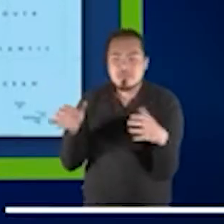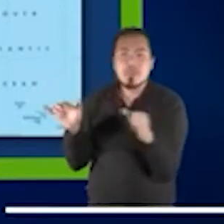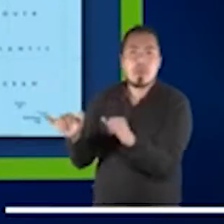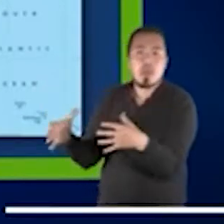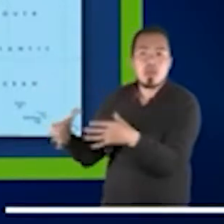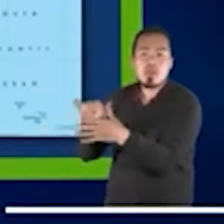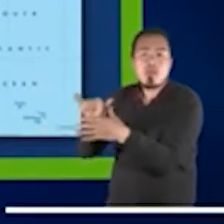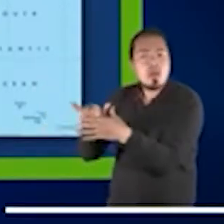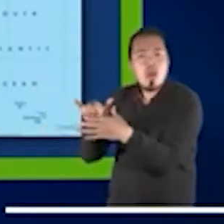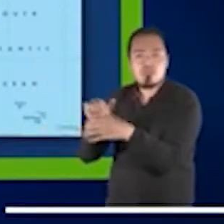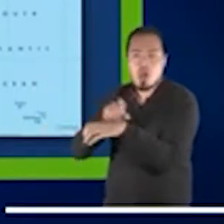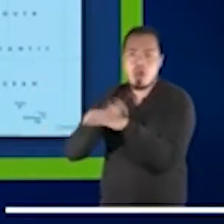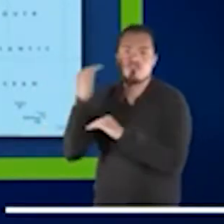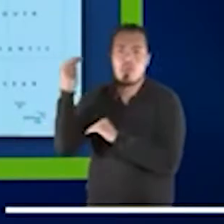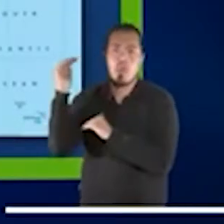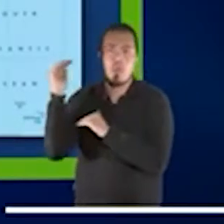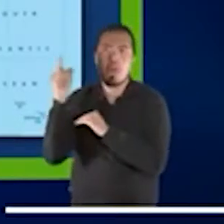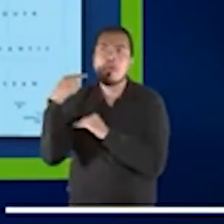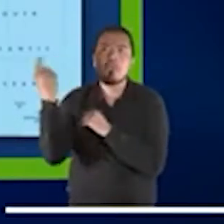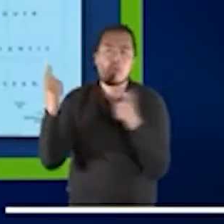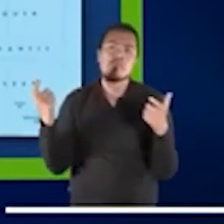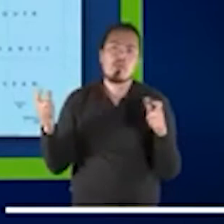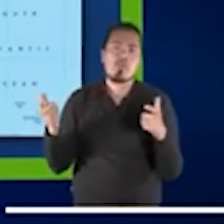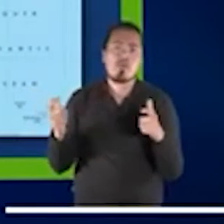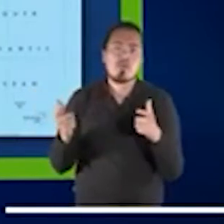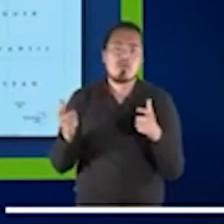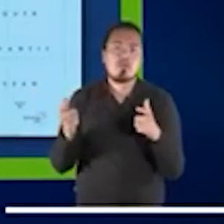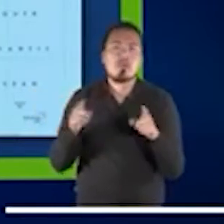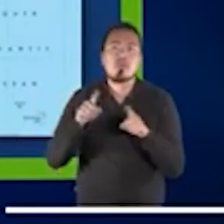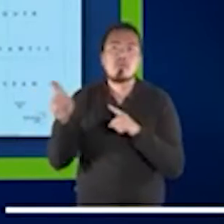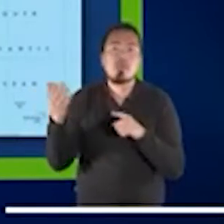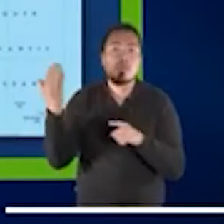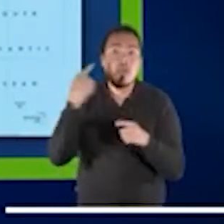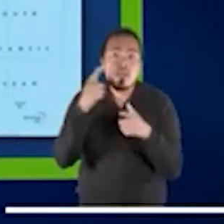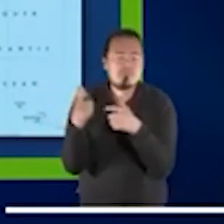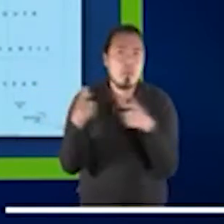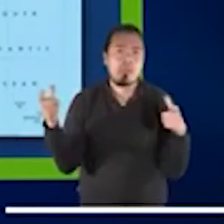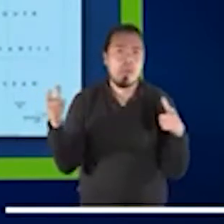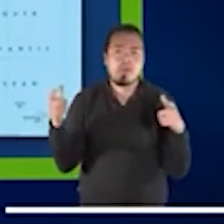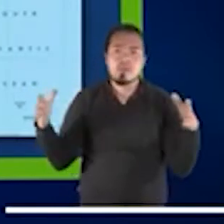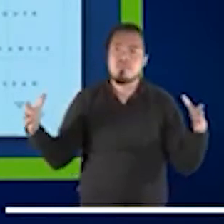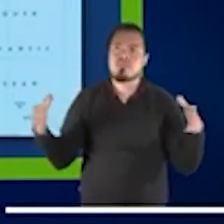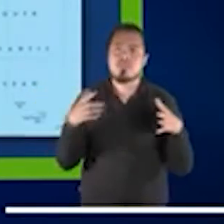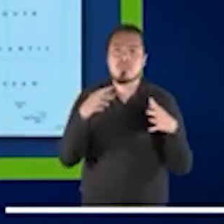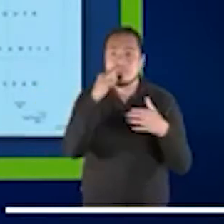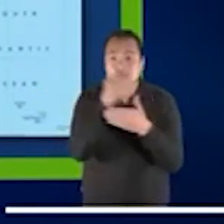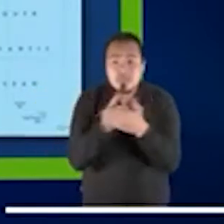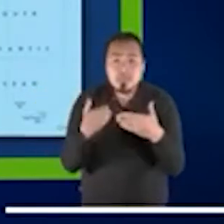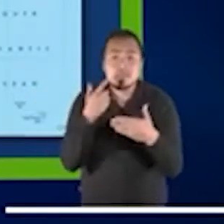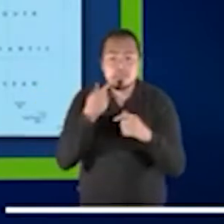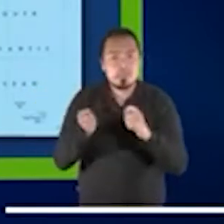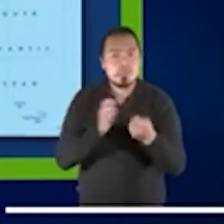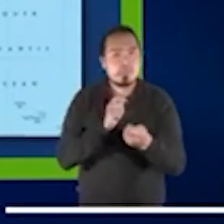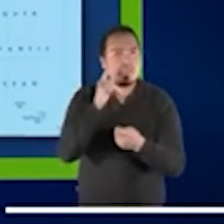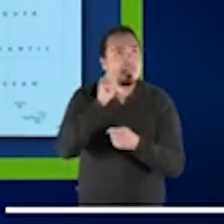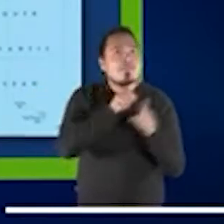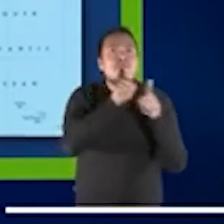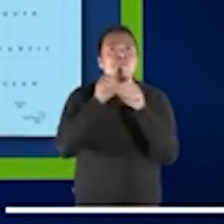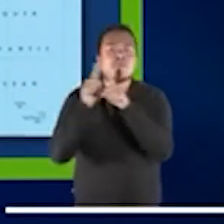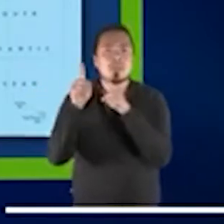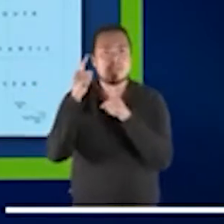imaginación en términos de medidas y algunos países han empezado a desarrollar medidas